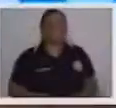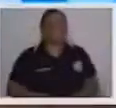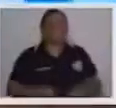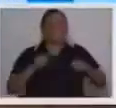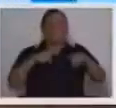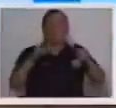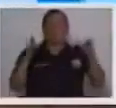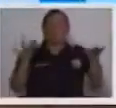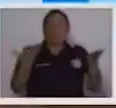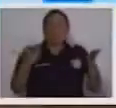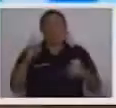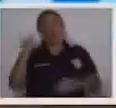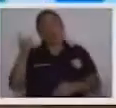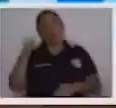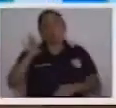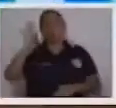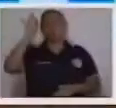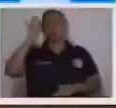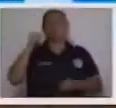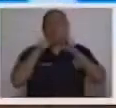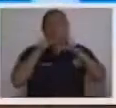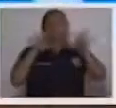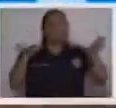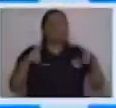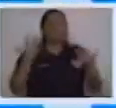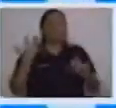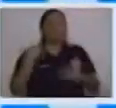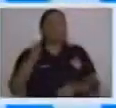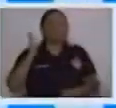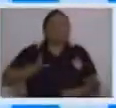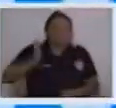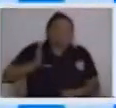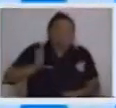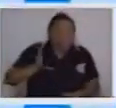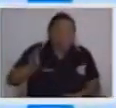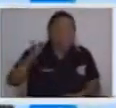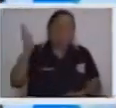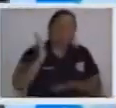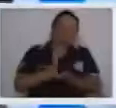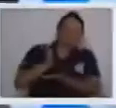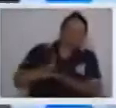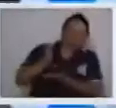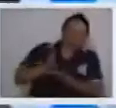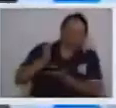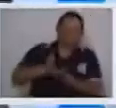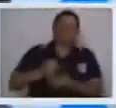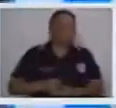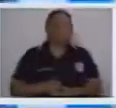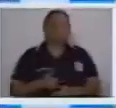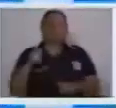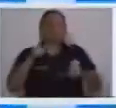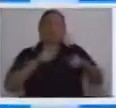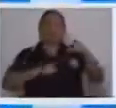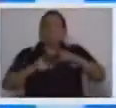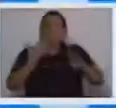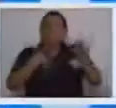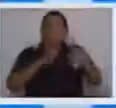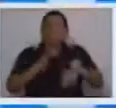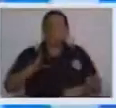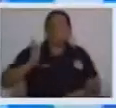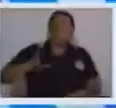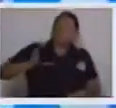Y ahora, vamos con otra. ver, tú elige. Yo elijo un perro. Un perro. Muy bien. ¿Cuál es la lengua de señas del perro?